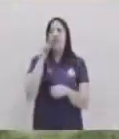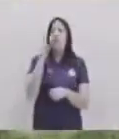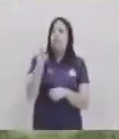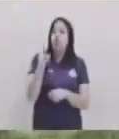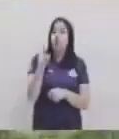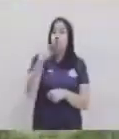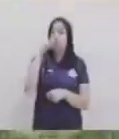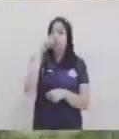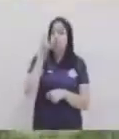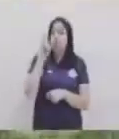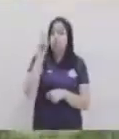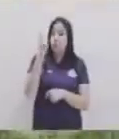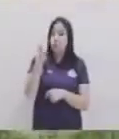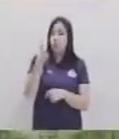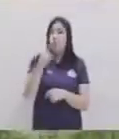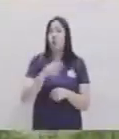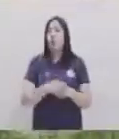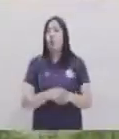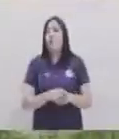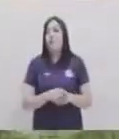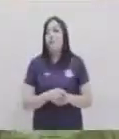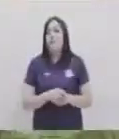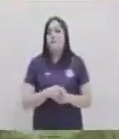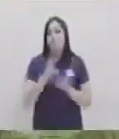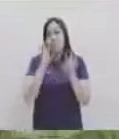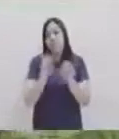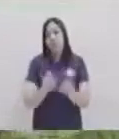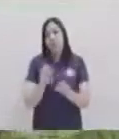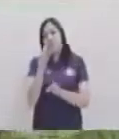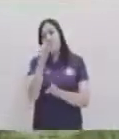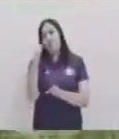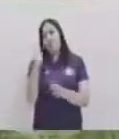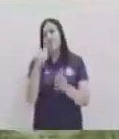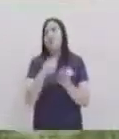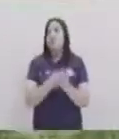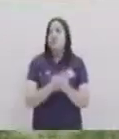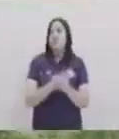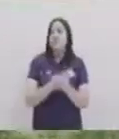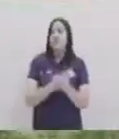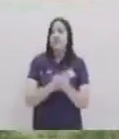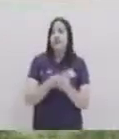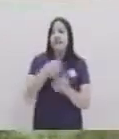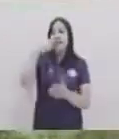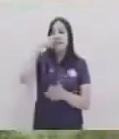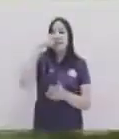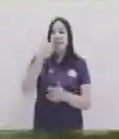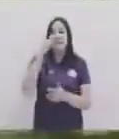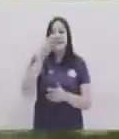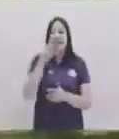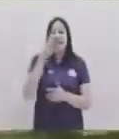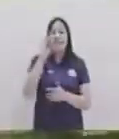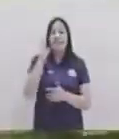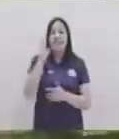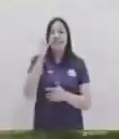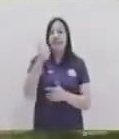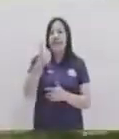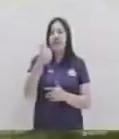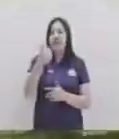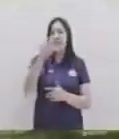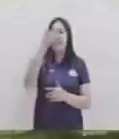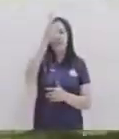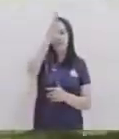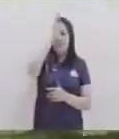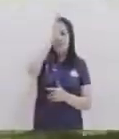solamente señalo con el dedo índice hacia la persona o hacia afuera y tarea es la letra D voy a colocar de